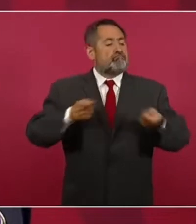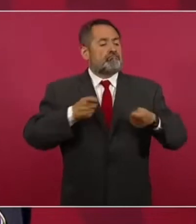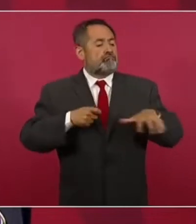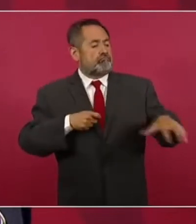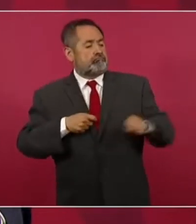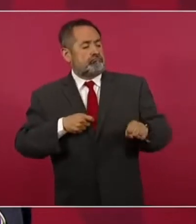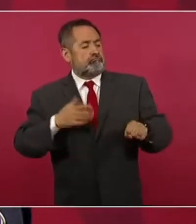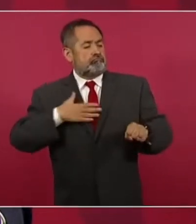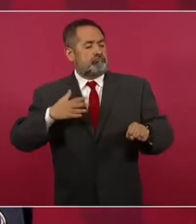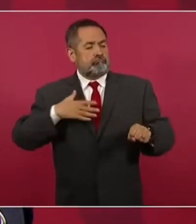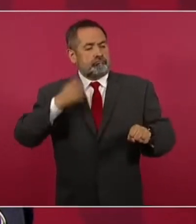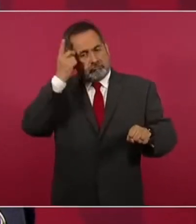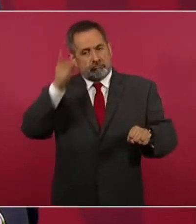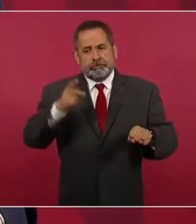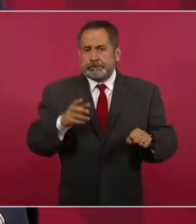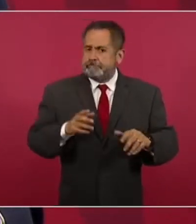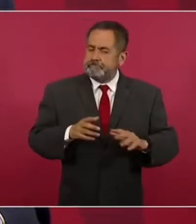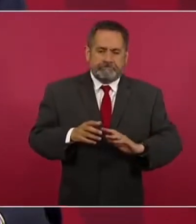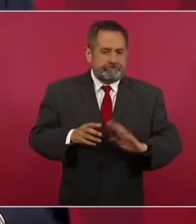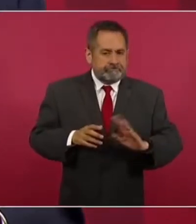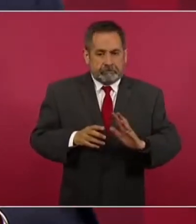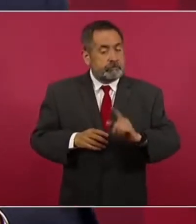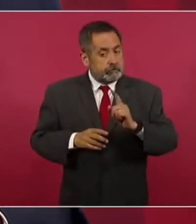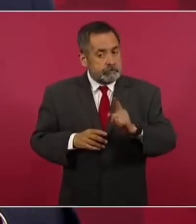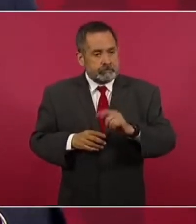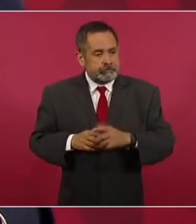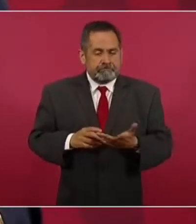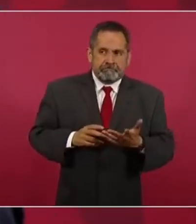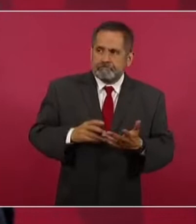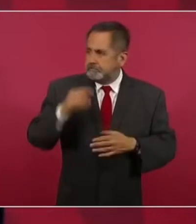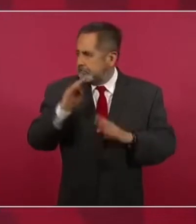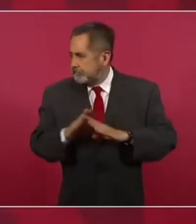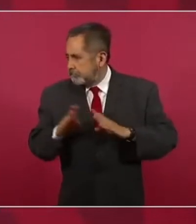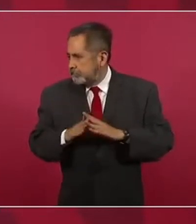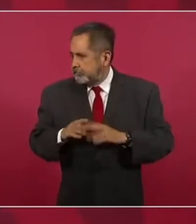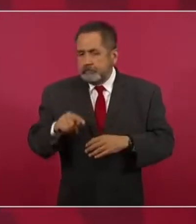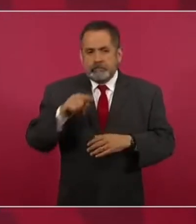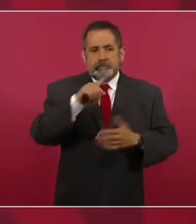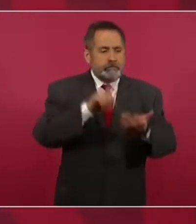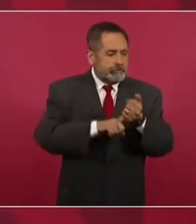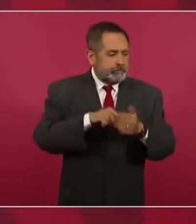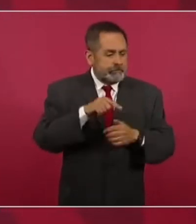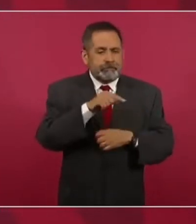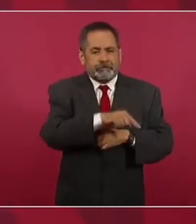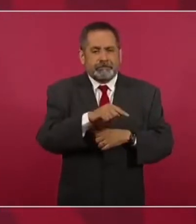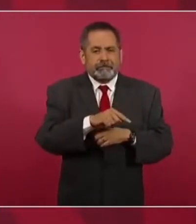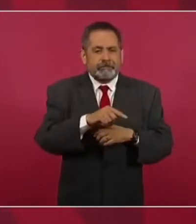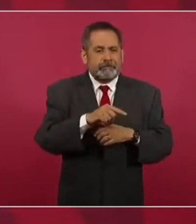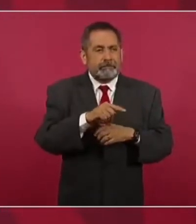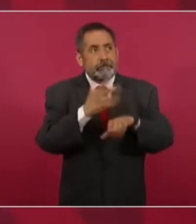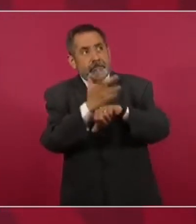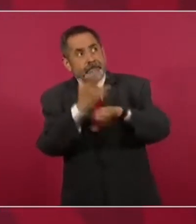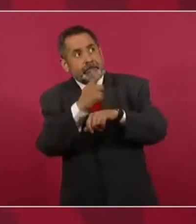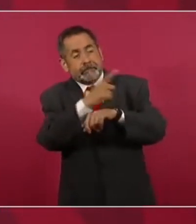y estaban aprovechando de que había una guerra civil en Estados